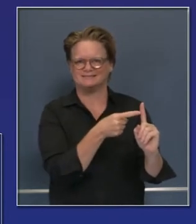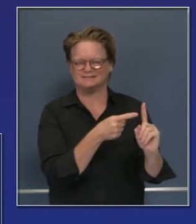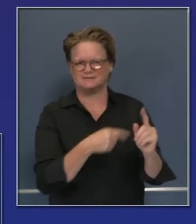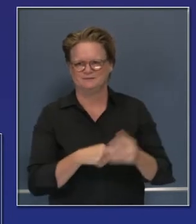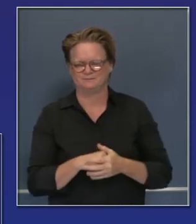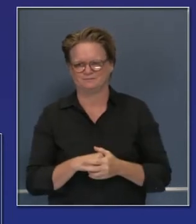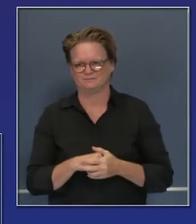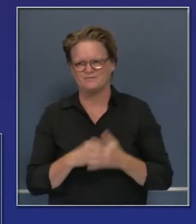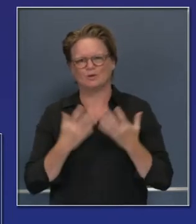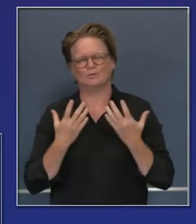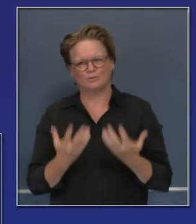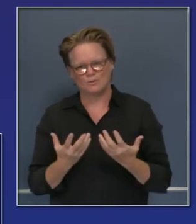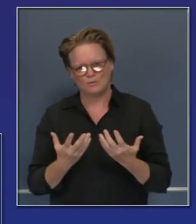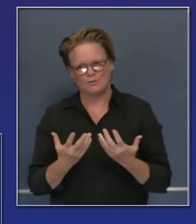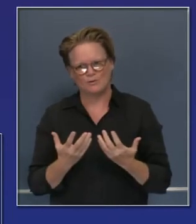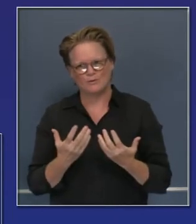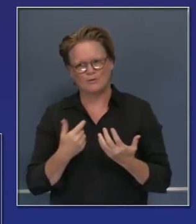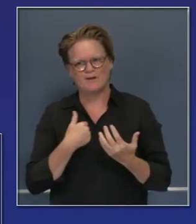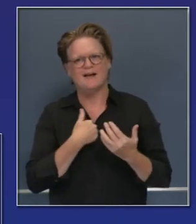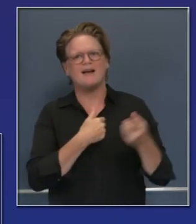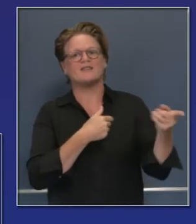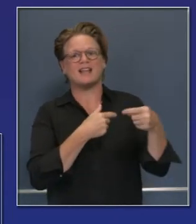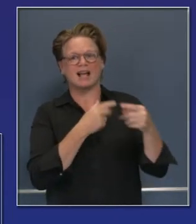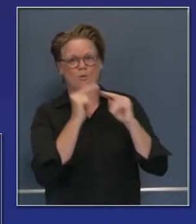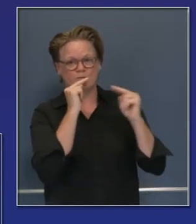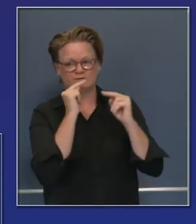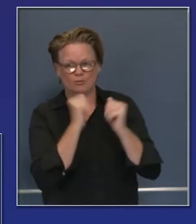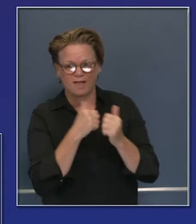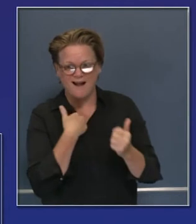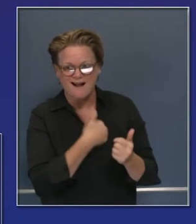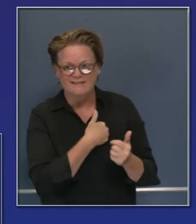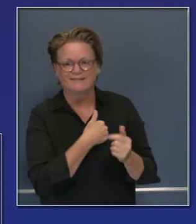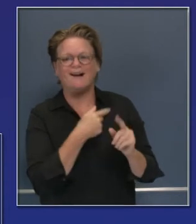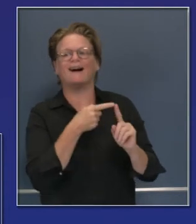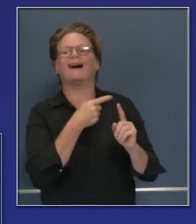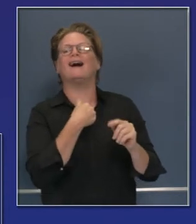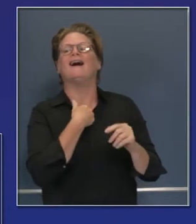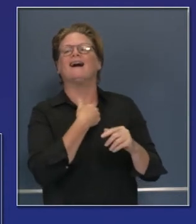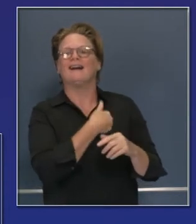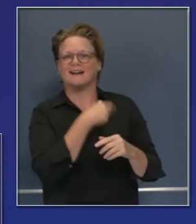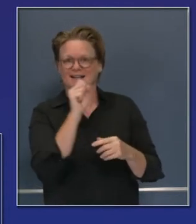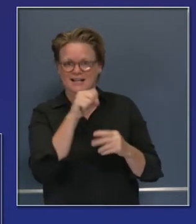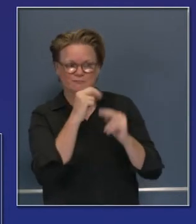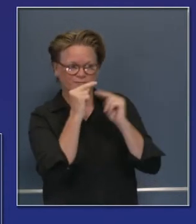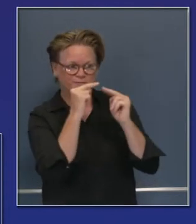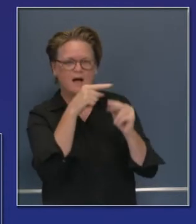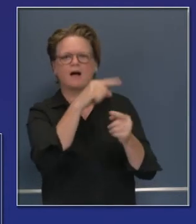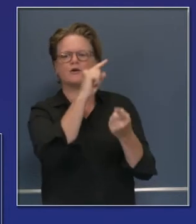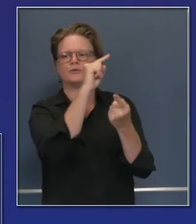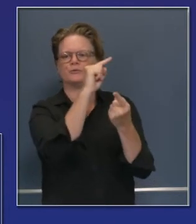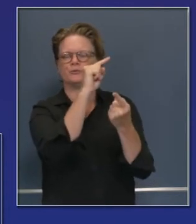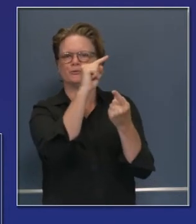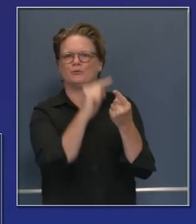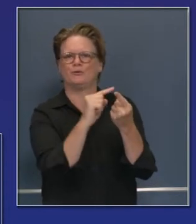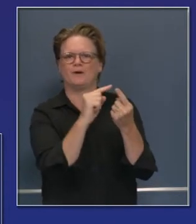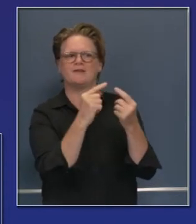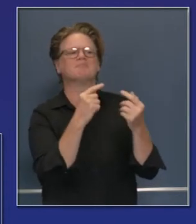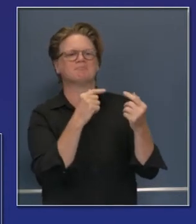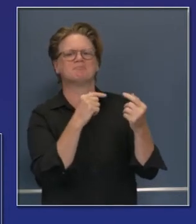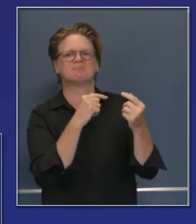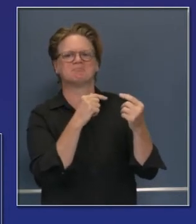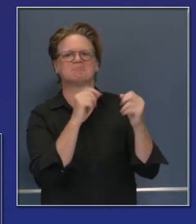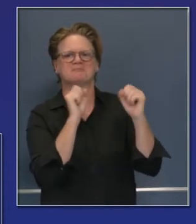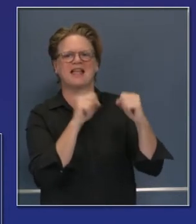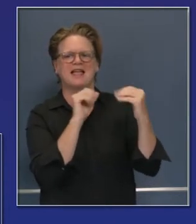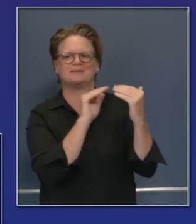de nación favorecida si este contratista negocia con otro grupo con precio menor aún nosotros tendremos ese mismo